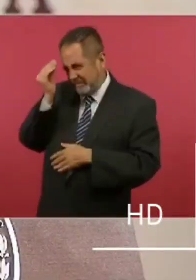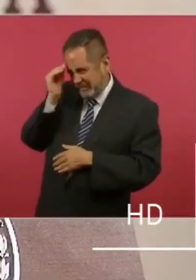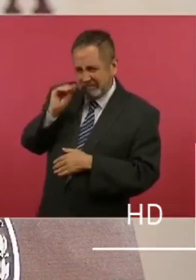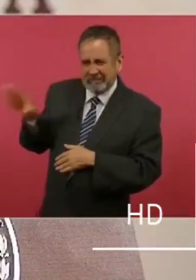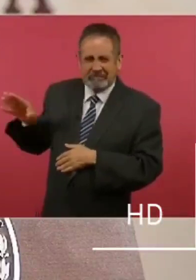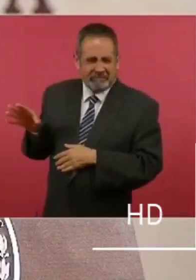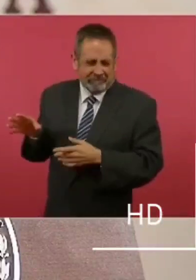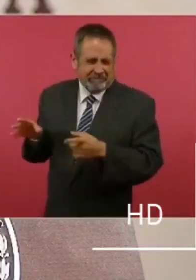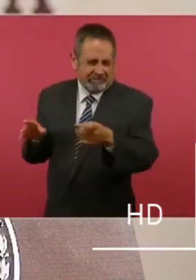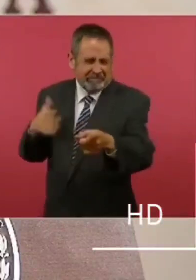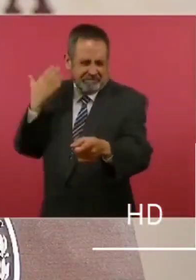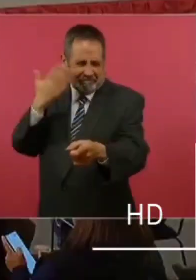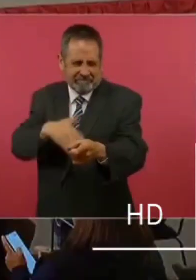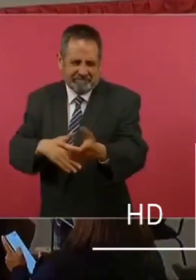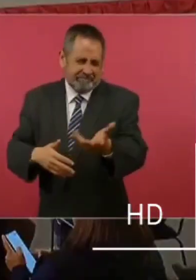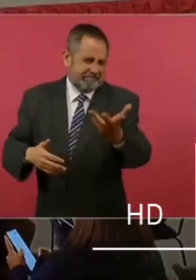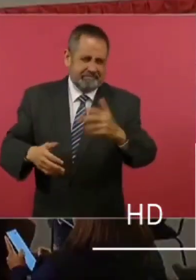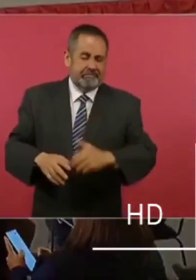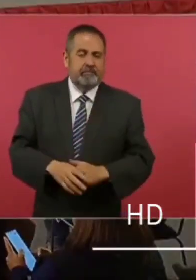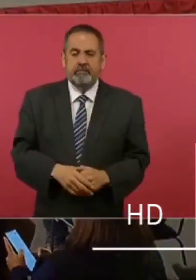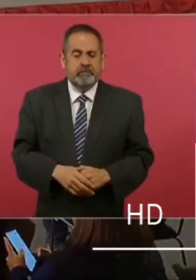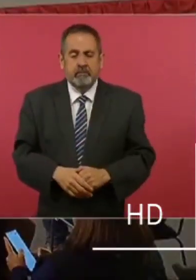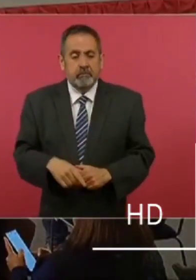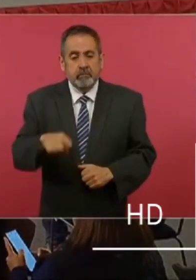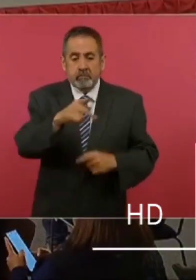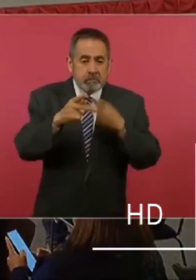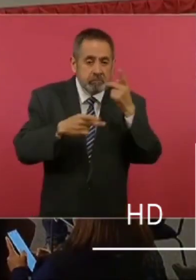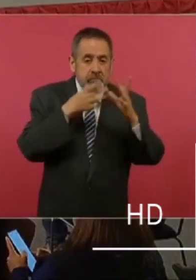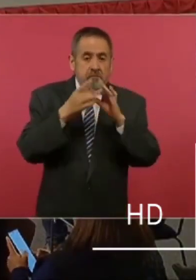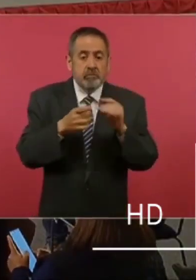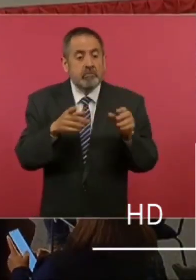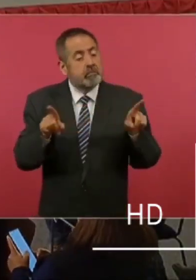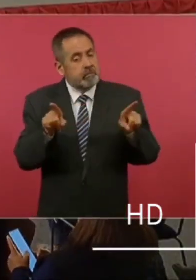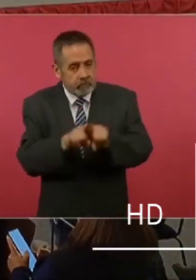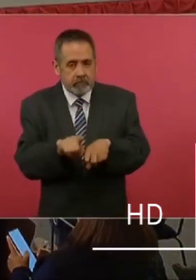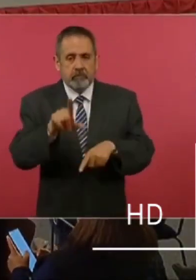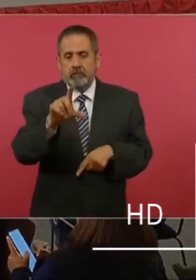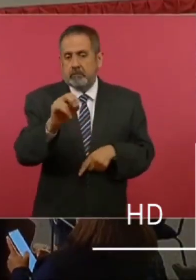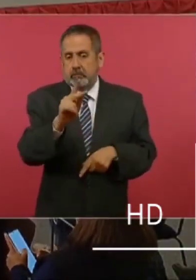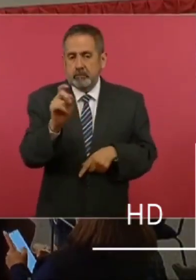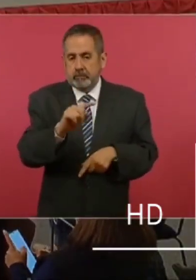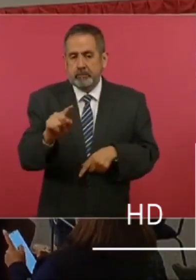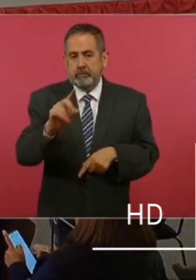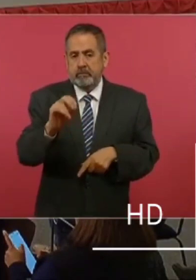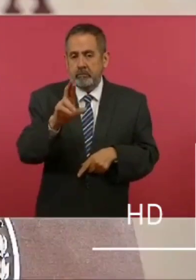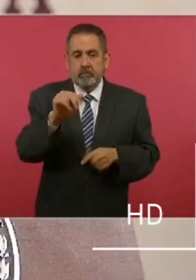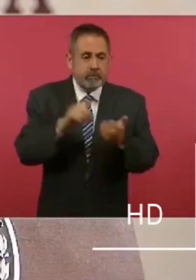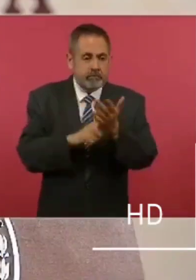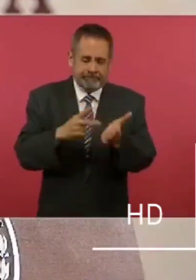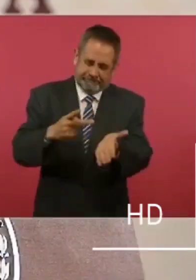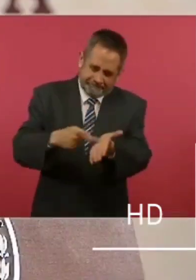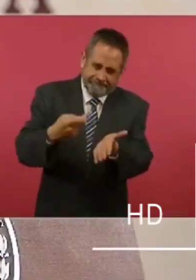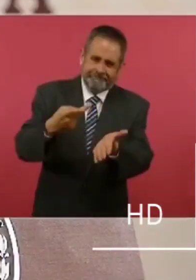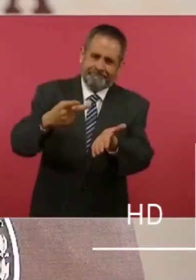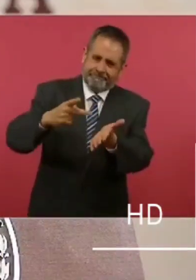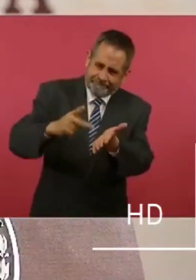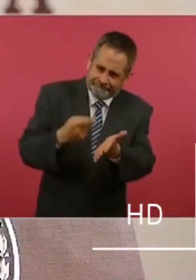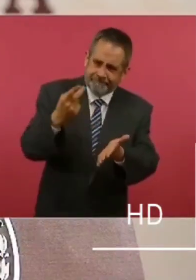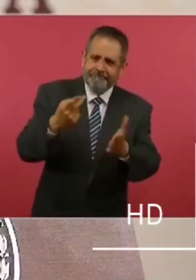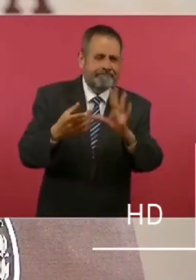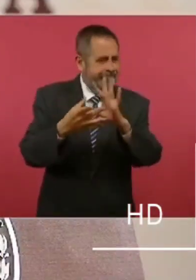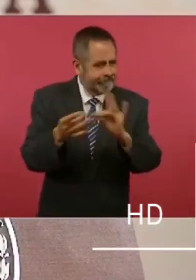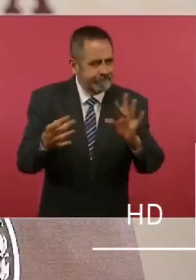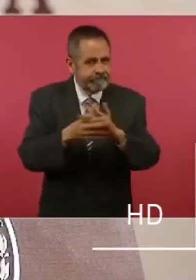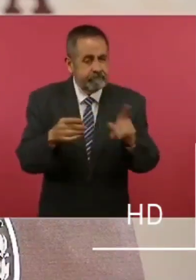Usted juzgue. A este discurso perverso, López de Origa insistió, no le bastó una, sino dos veces,